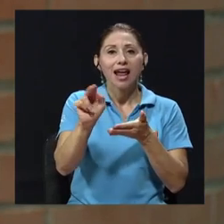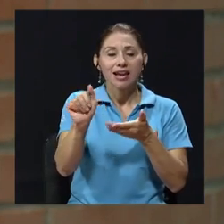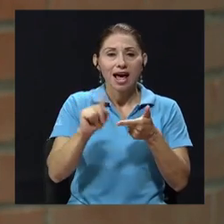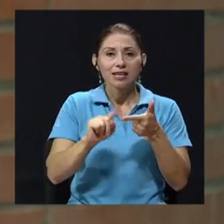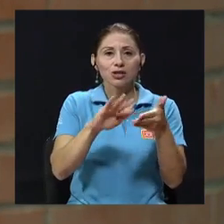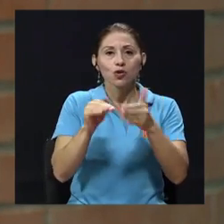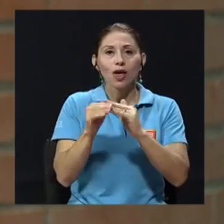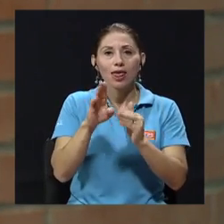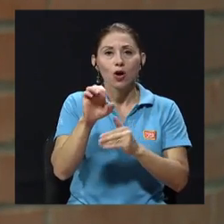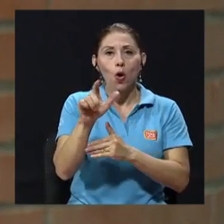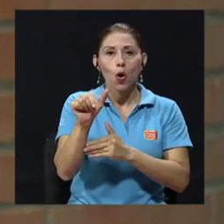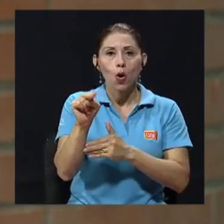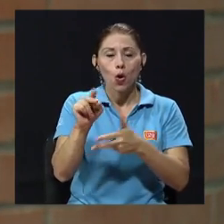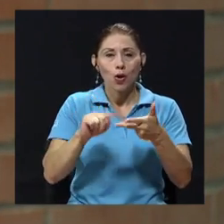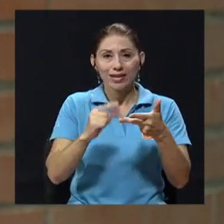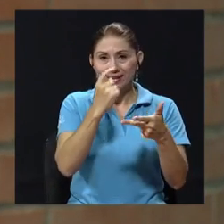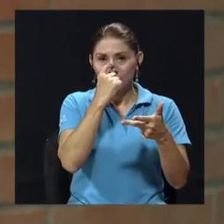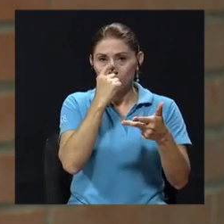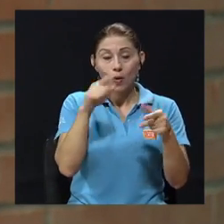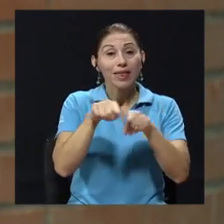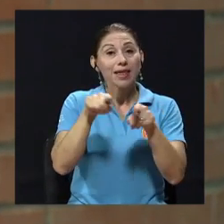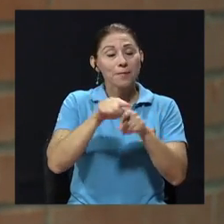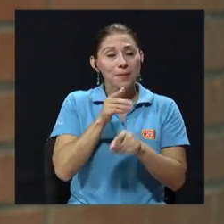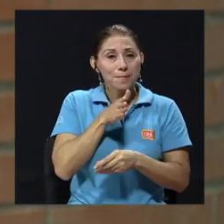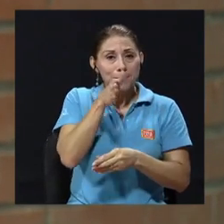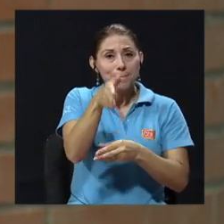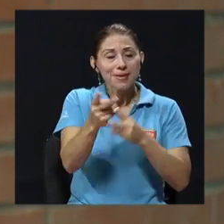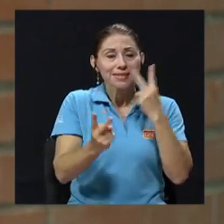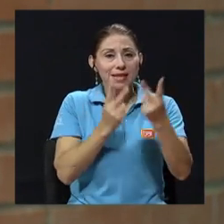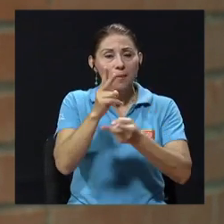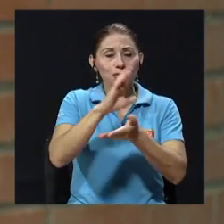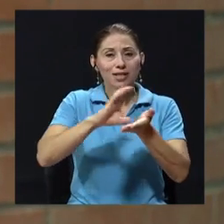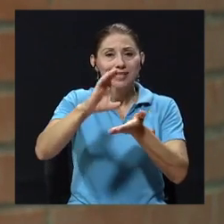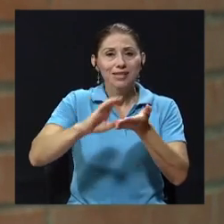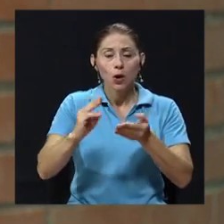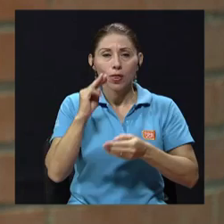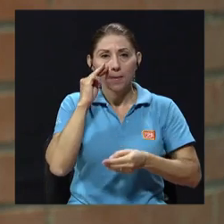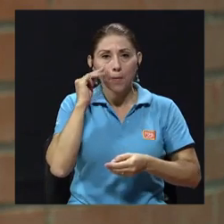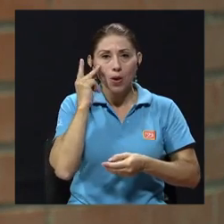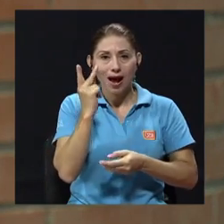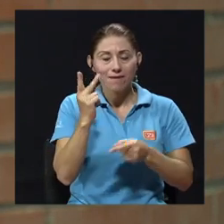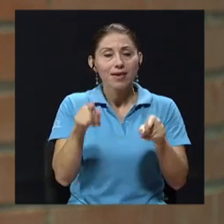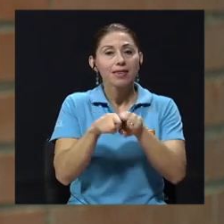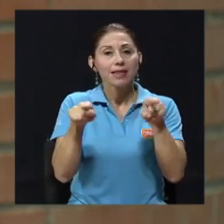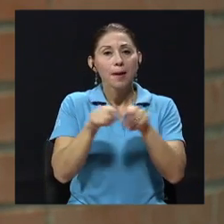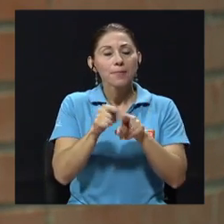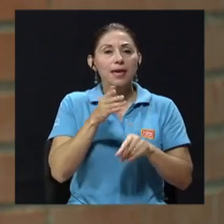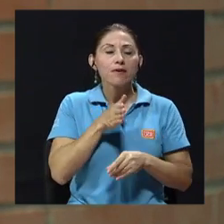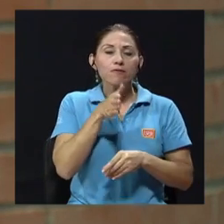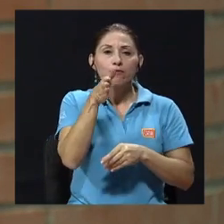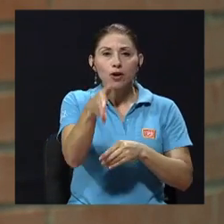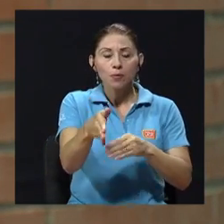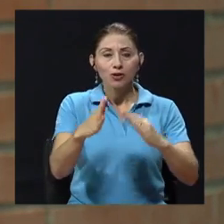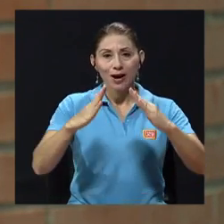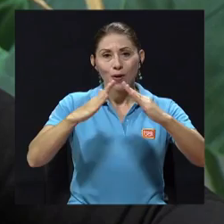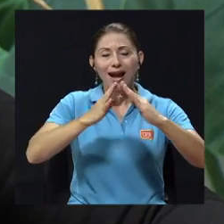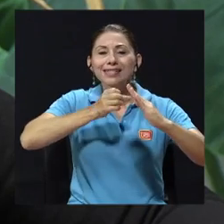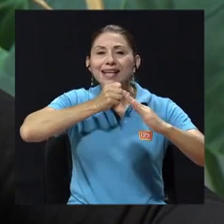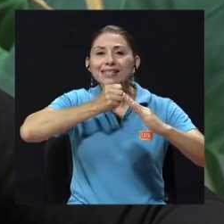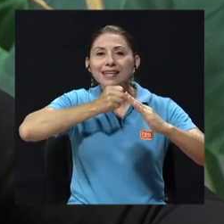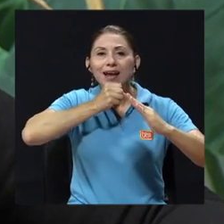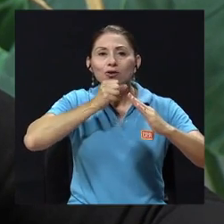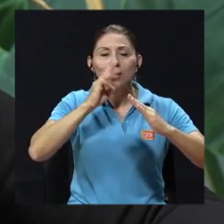Asimismo, lo que fue el Liceo de Moravia. También visitamos hogares de ancianos en Moravia.